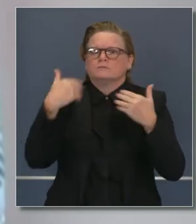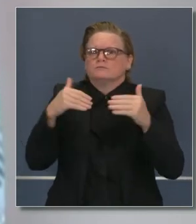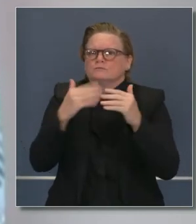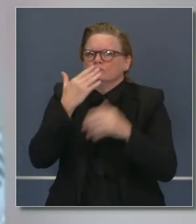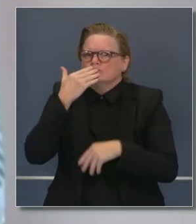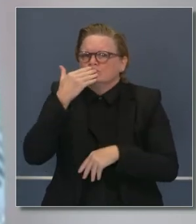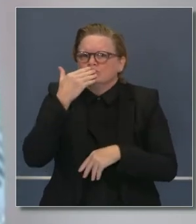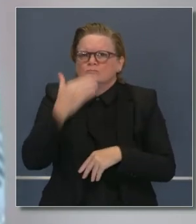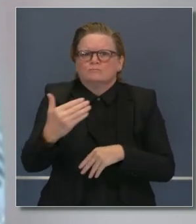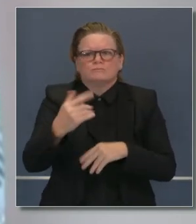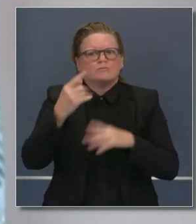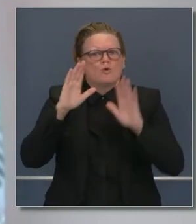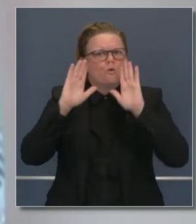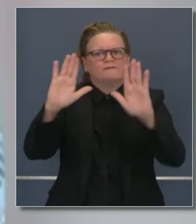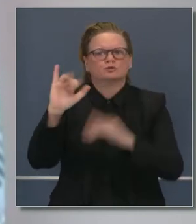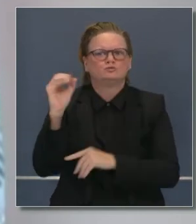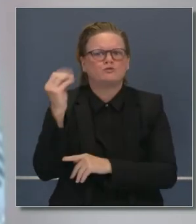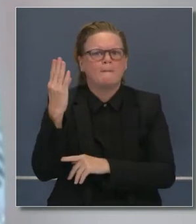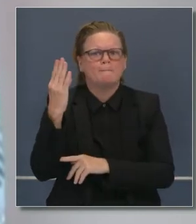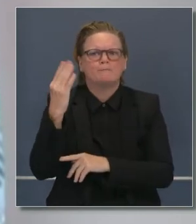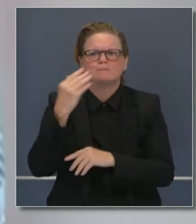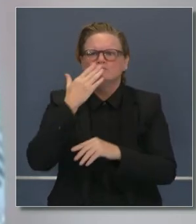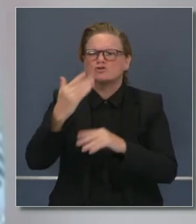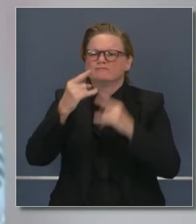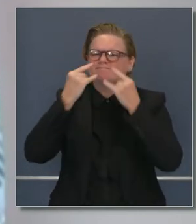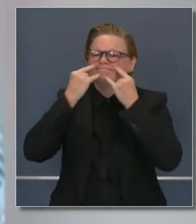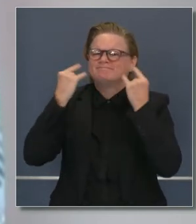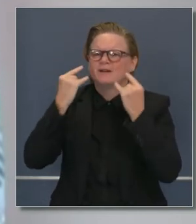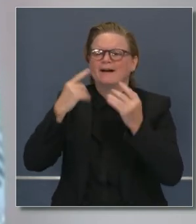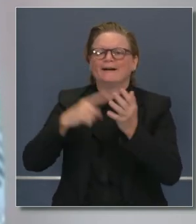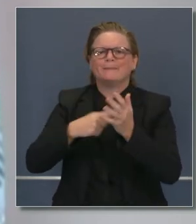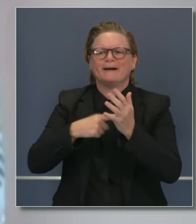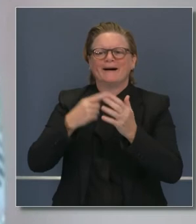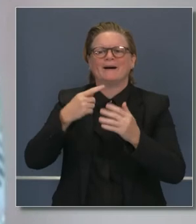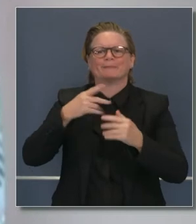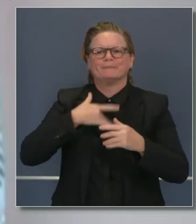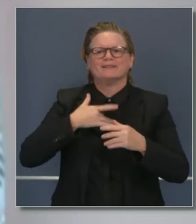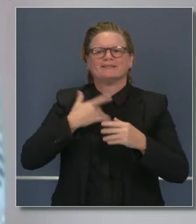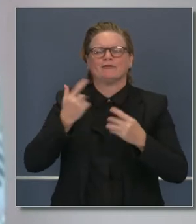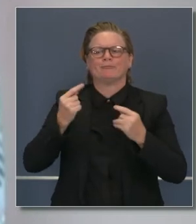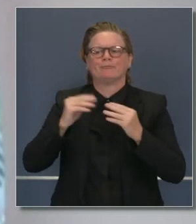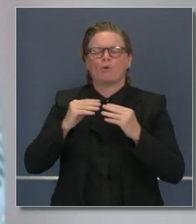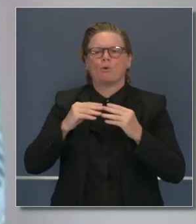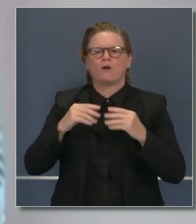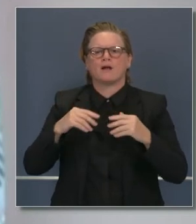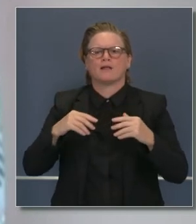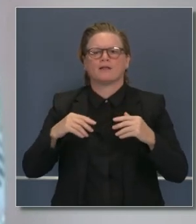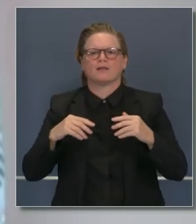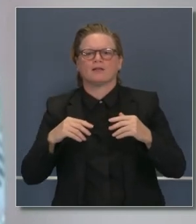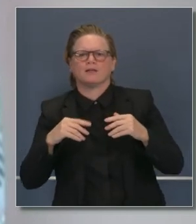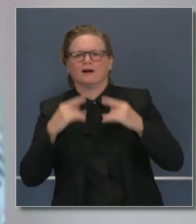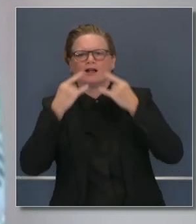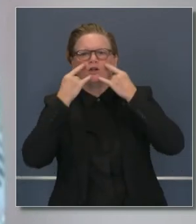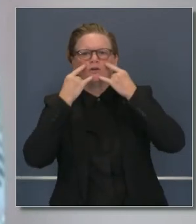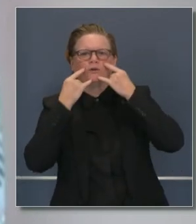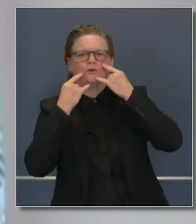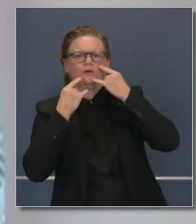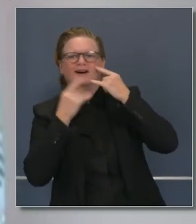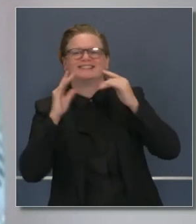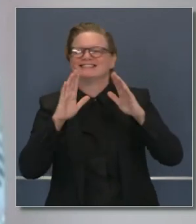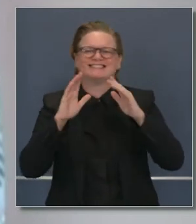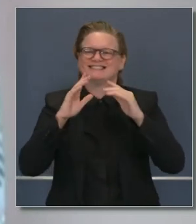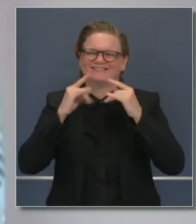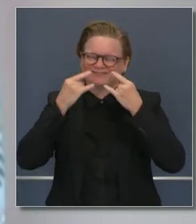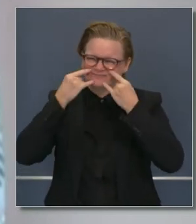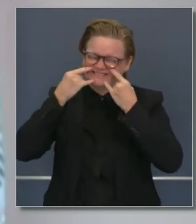Tienen la guardia en alto. Es fácil bajarla. Y se reconoce que fácilmente la